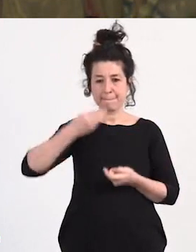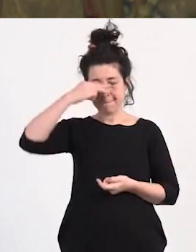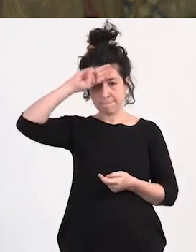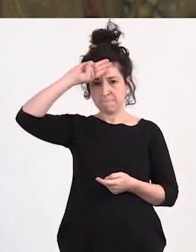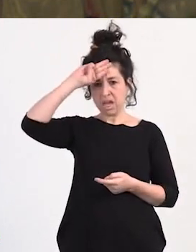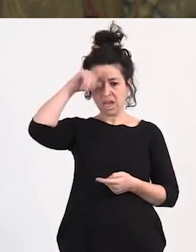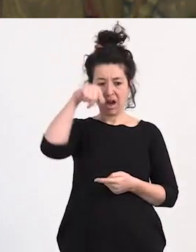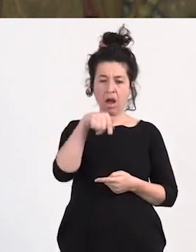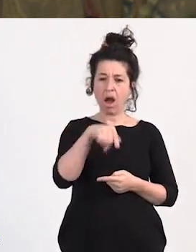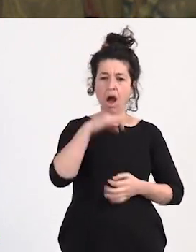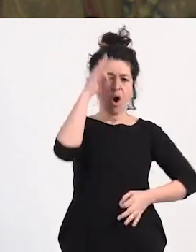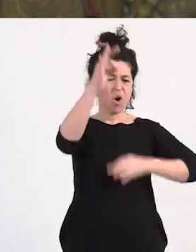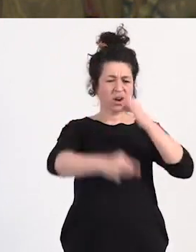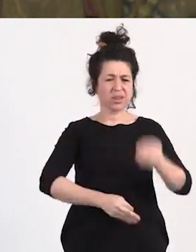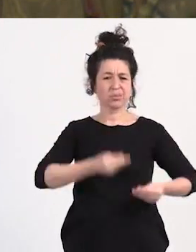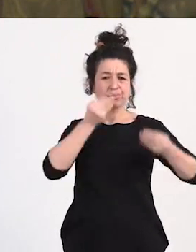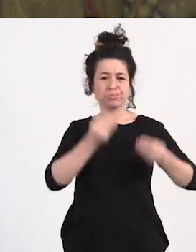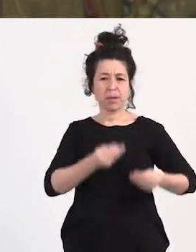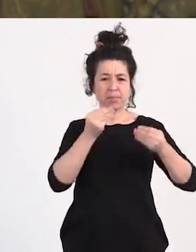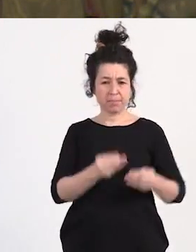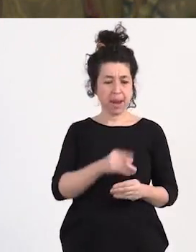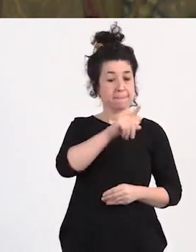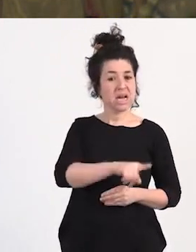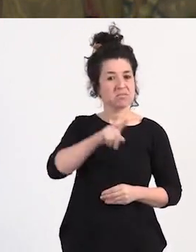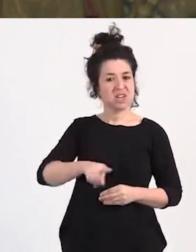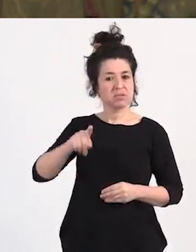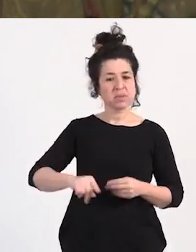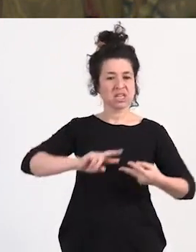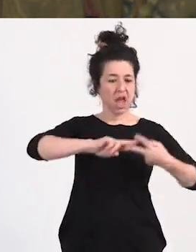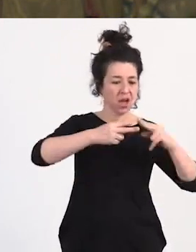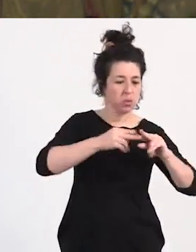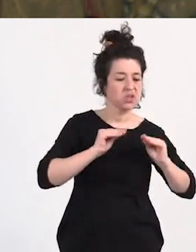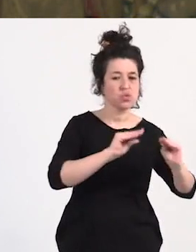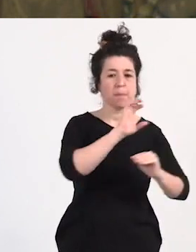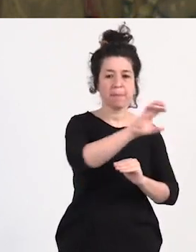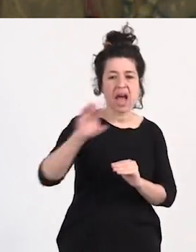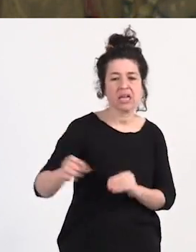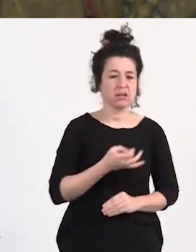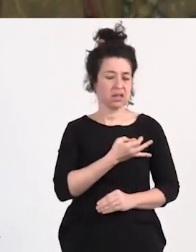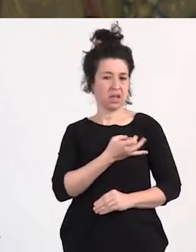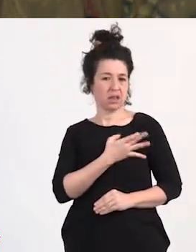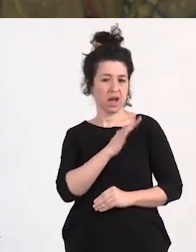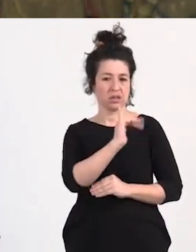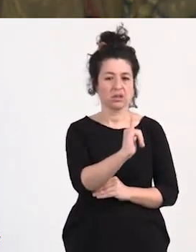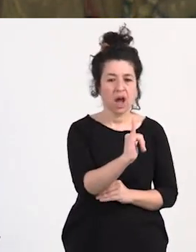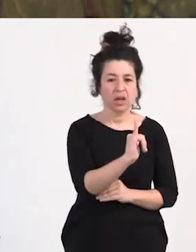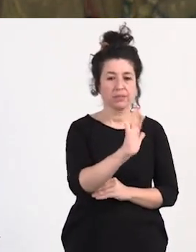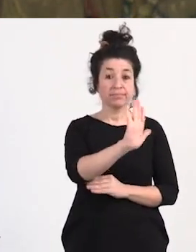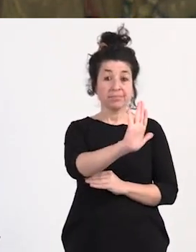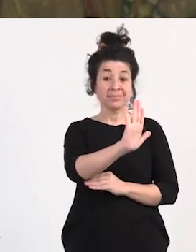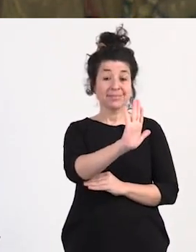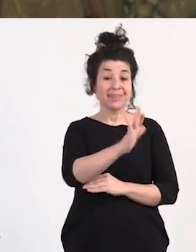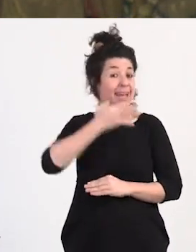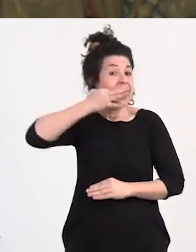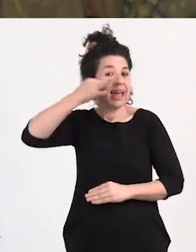absolutamente súper organizadas tienen encuentros mensuales en sus países tienen sindicatos aunque la